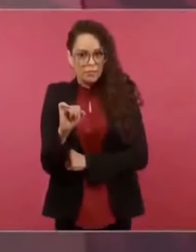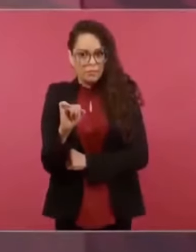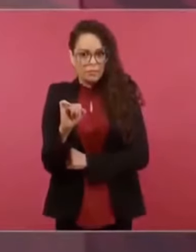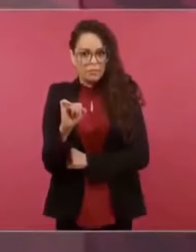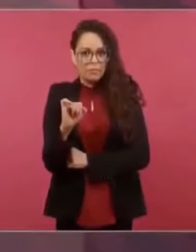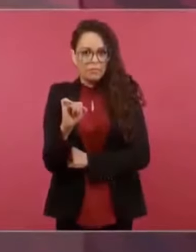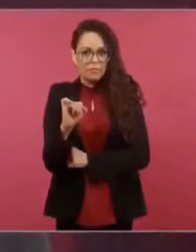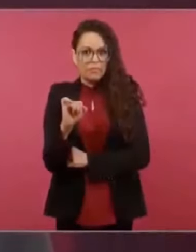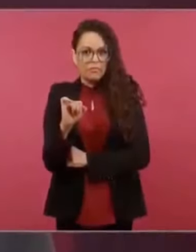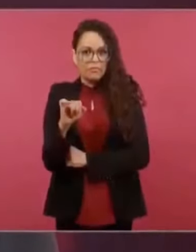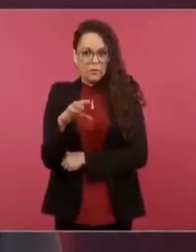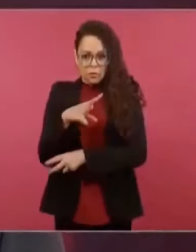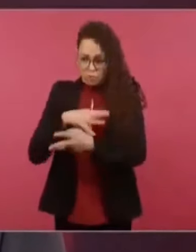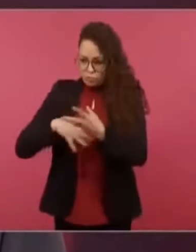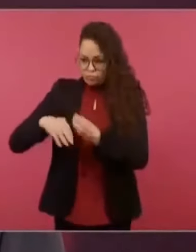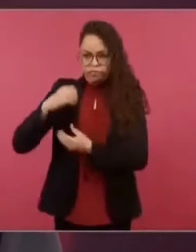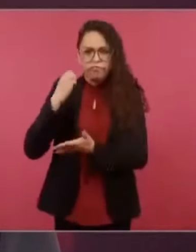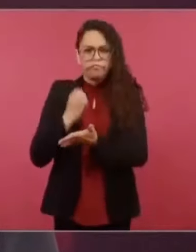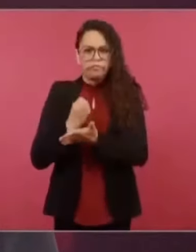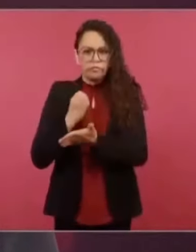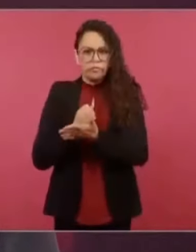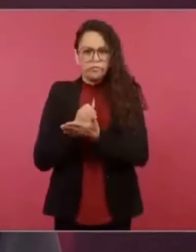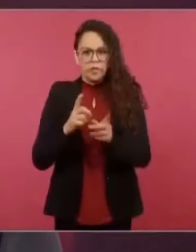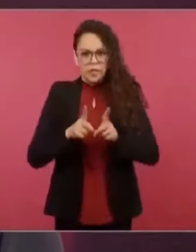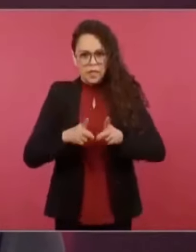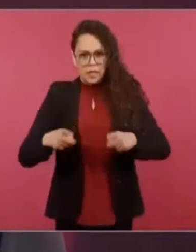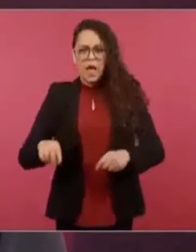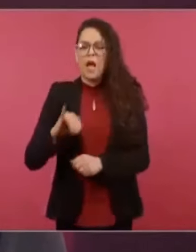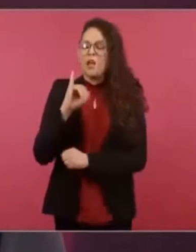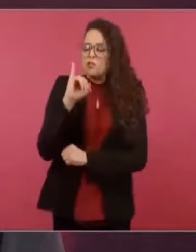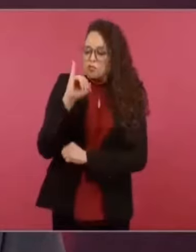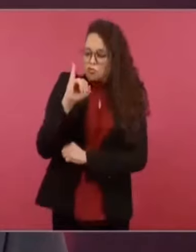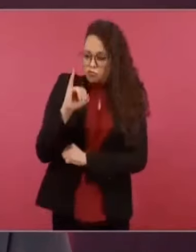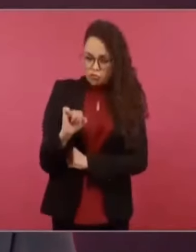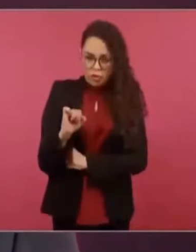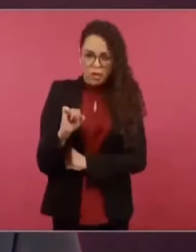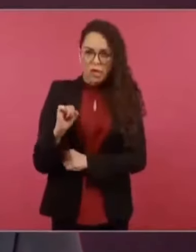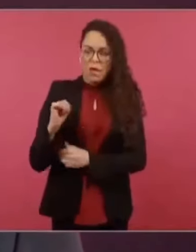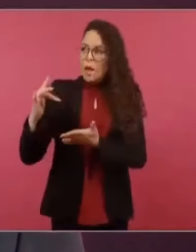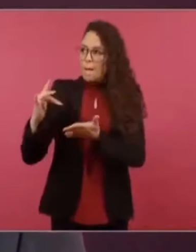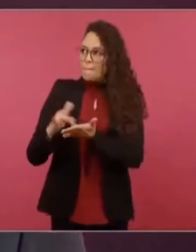ayudarnos mutuamente para fortalecer